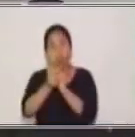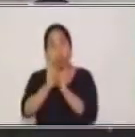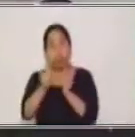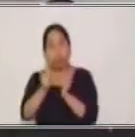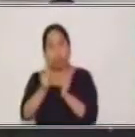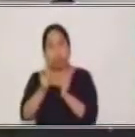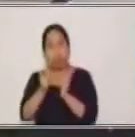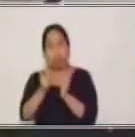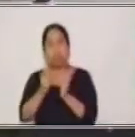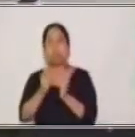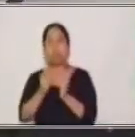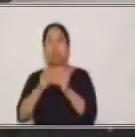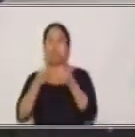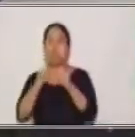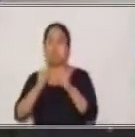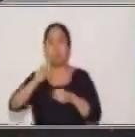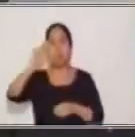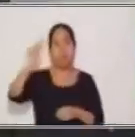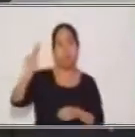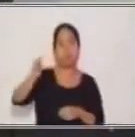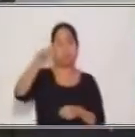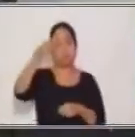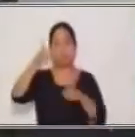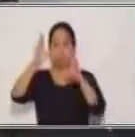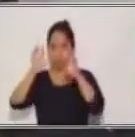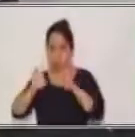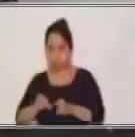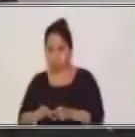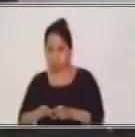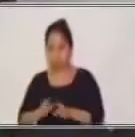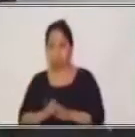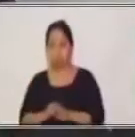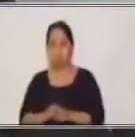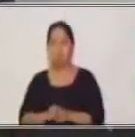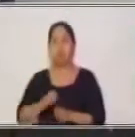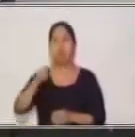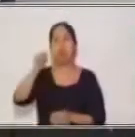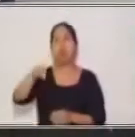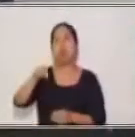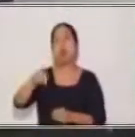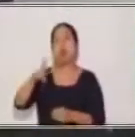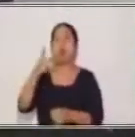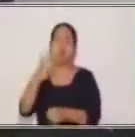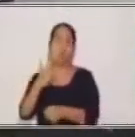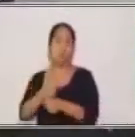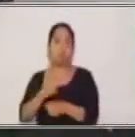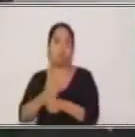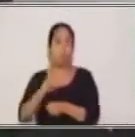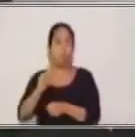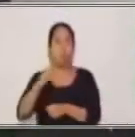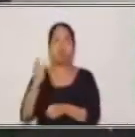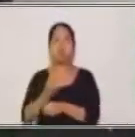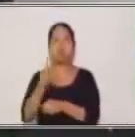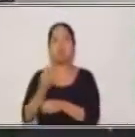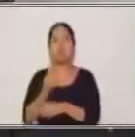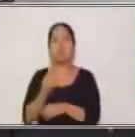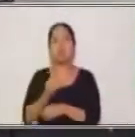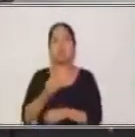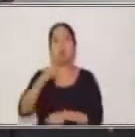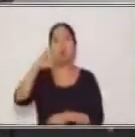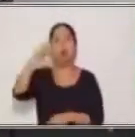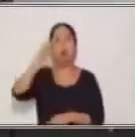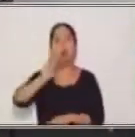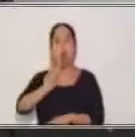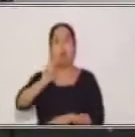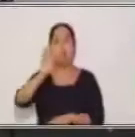en la segunda persona. Aquí en nuestro país no utilizamos el vosotros y ese pues lo cambiamos